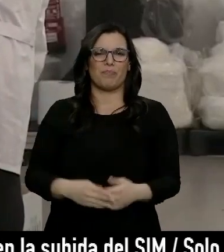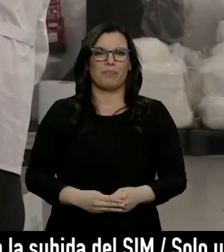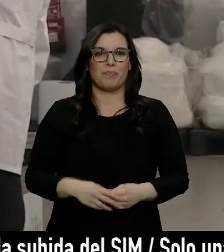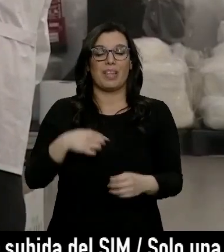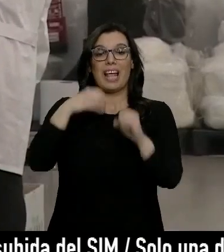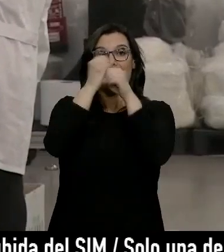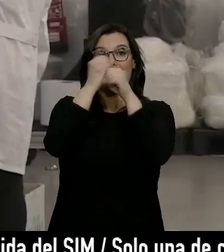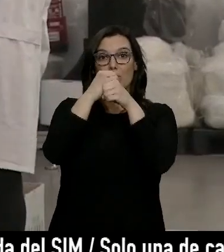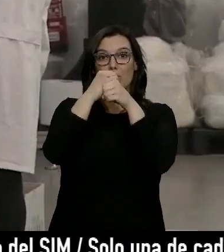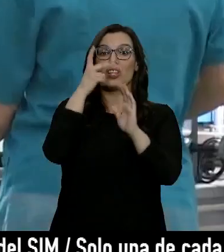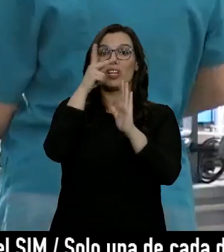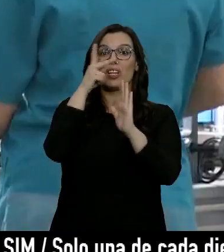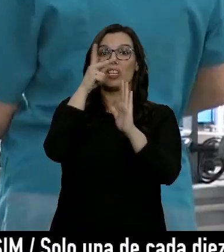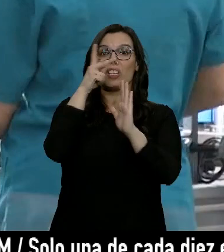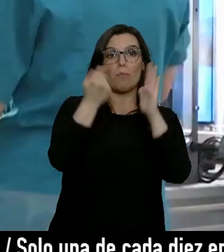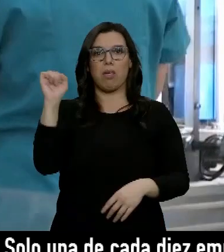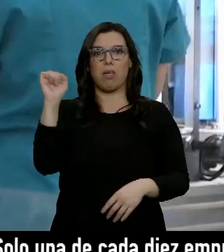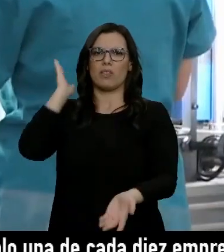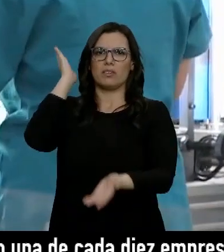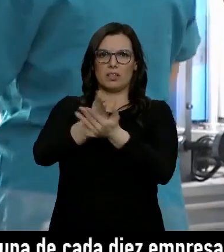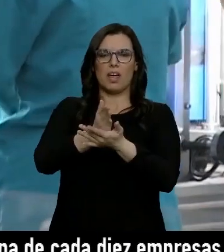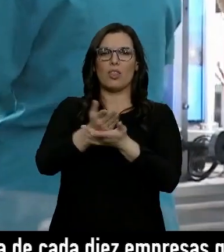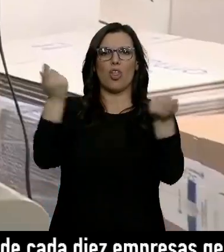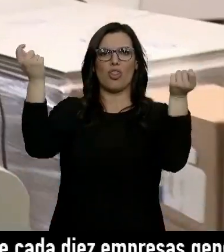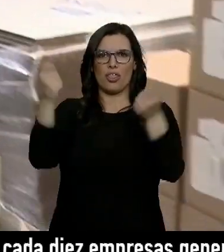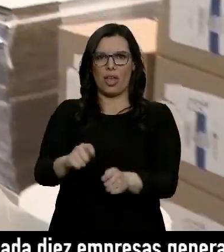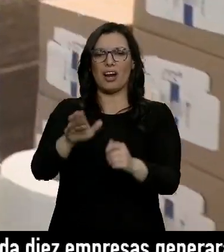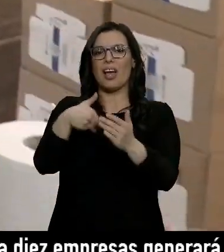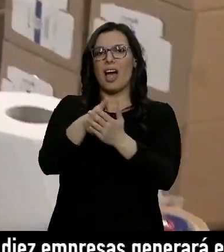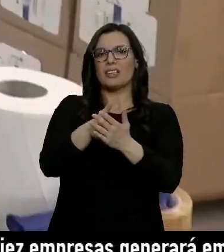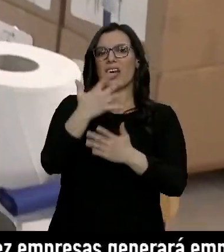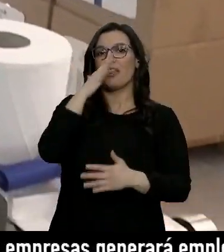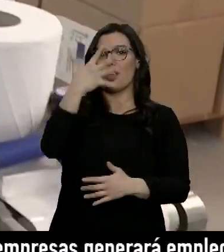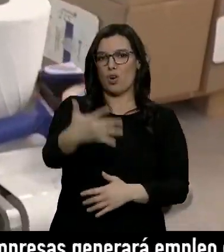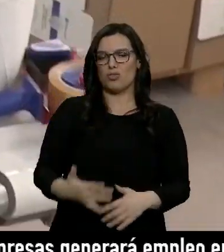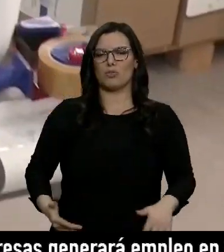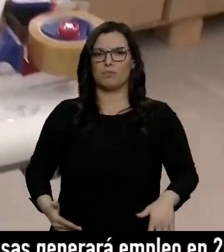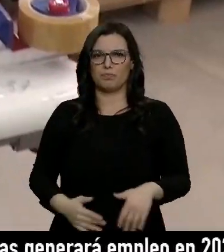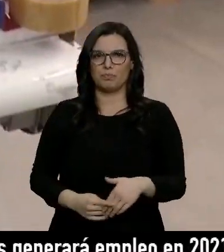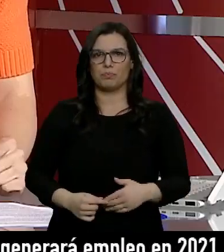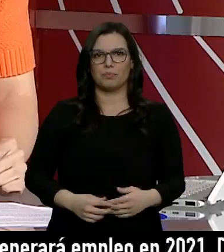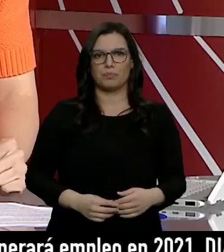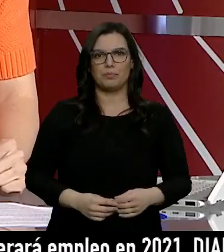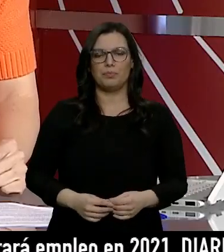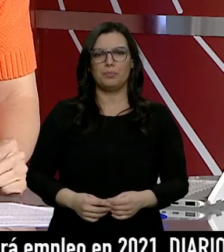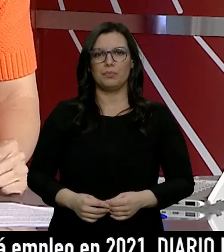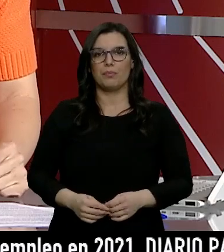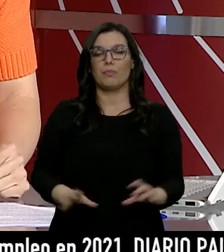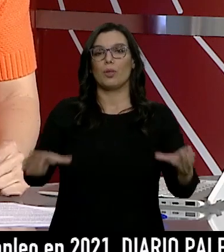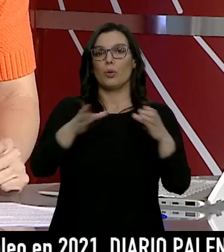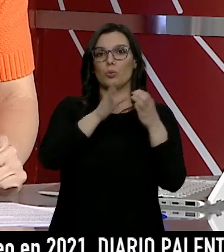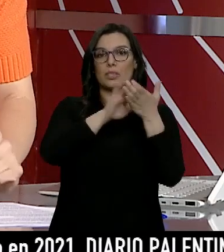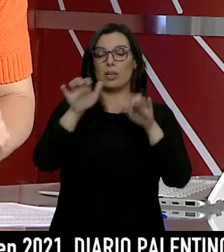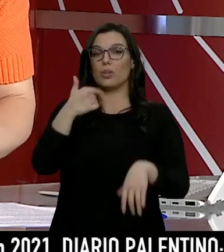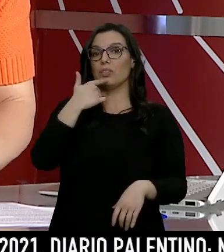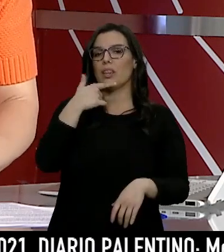laboratorios que se salten las normas pueden ser sancionados con cierres de hasta cinco años. La Junta de Castilla